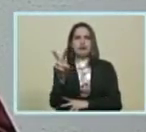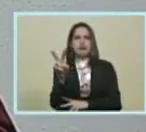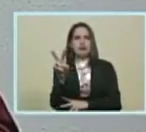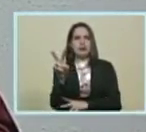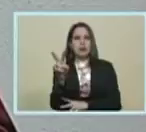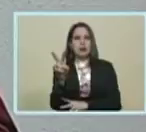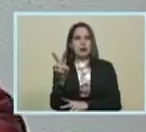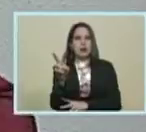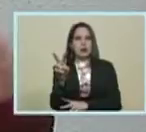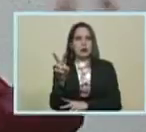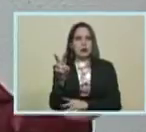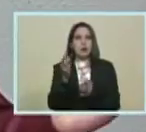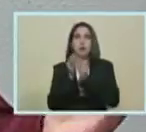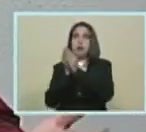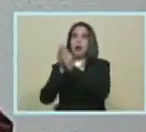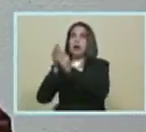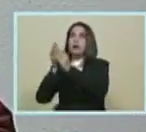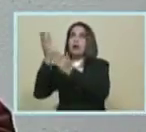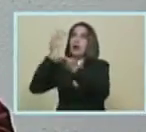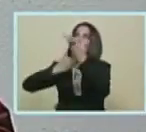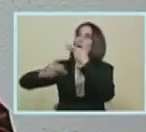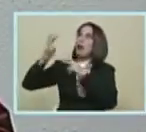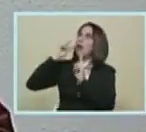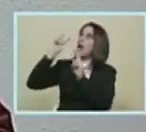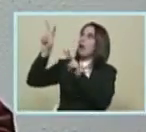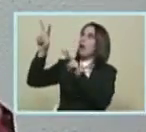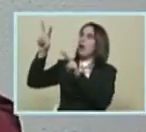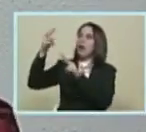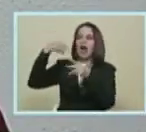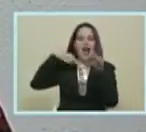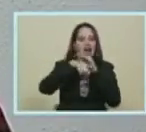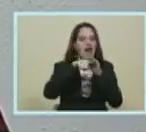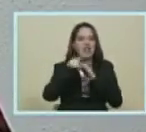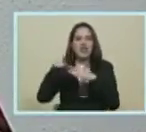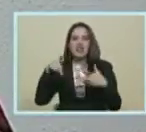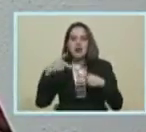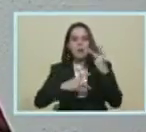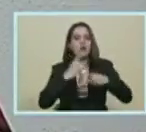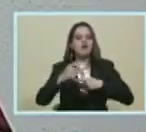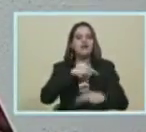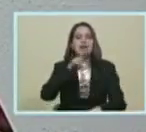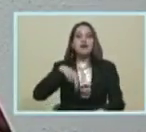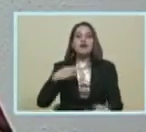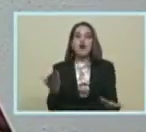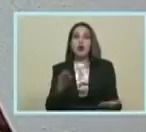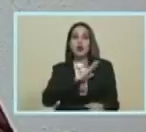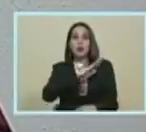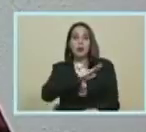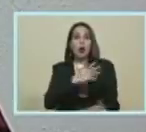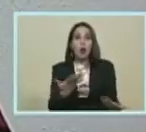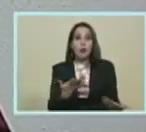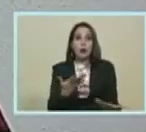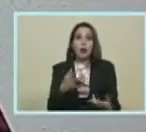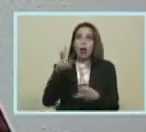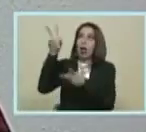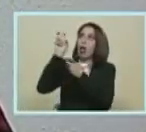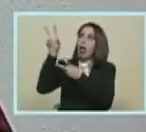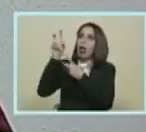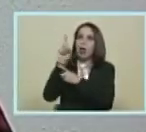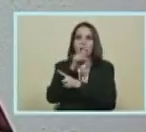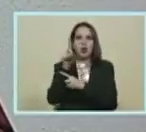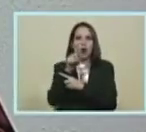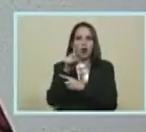Puertos Afuera Y comenzar A mirarnos Puertas Adentro Producir Lo que necesitamos Producir Lo que